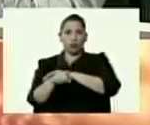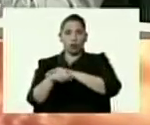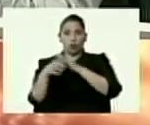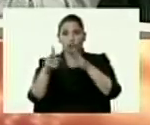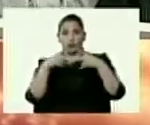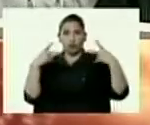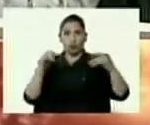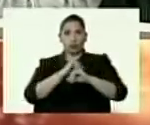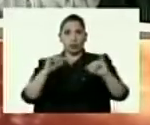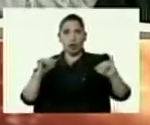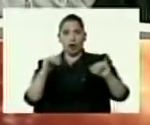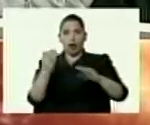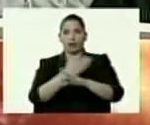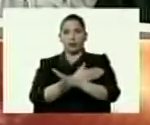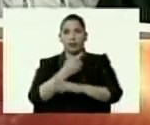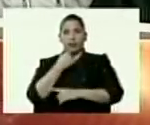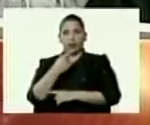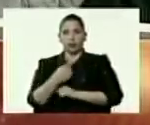mencionados.